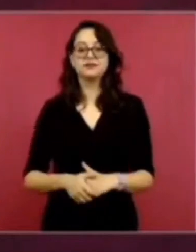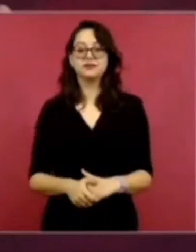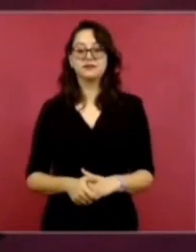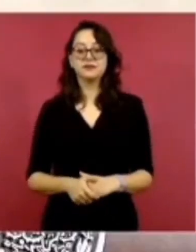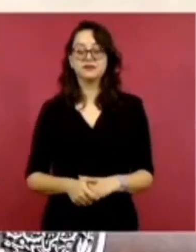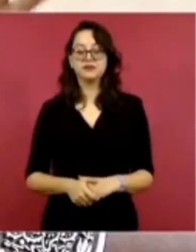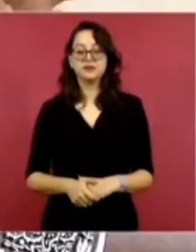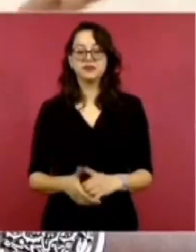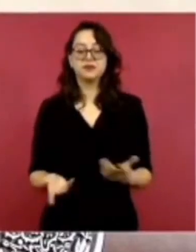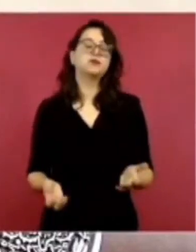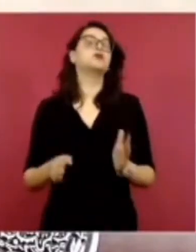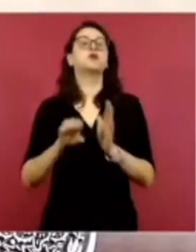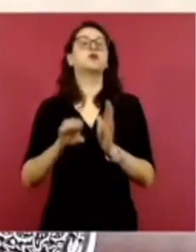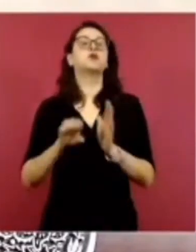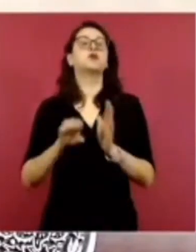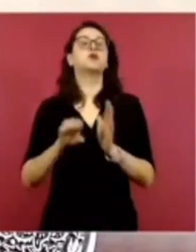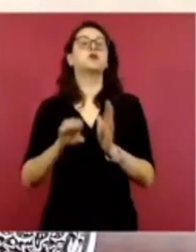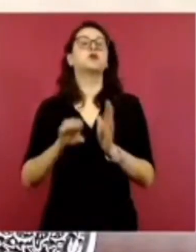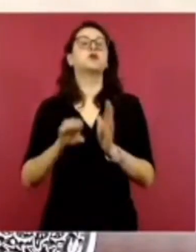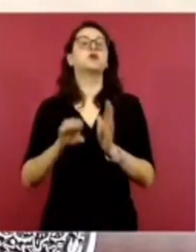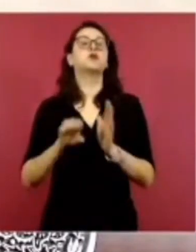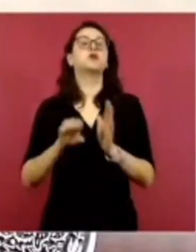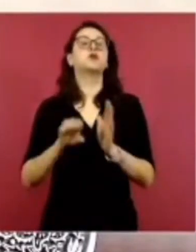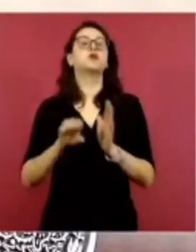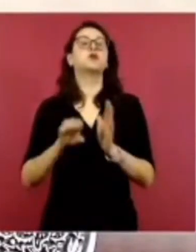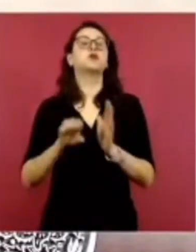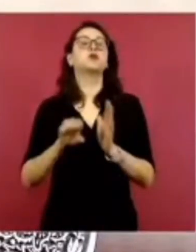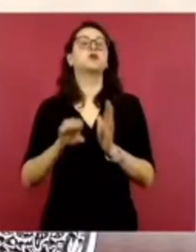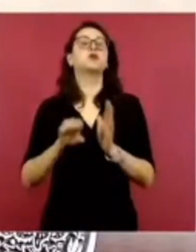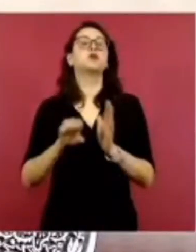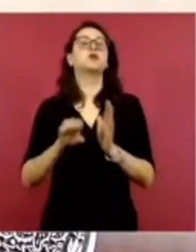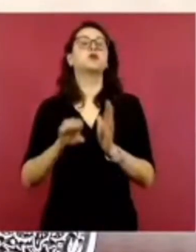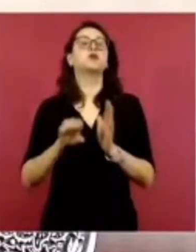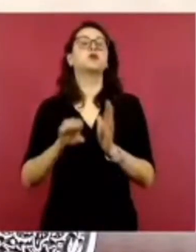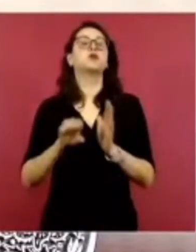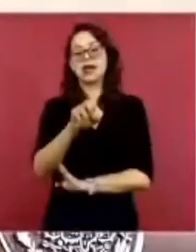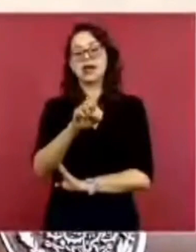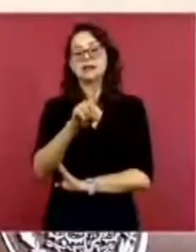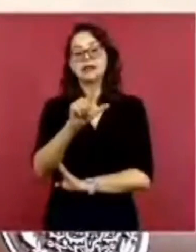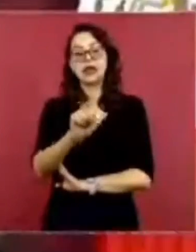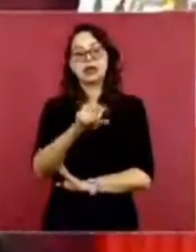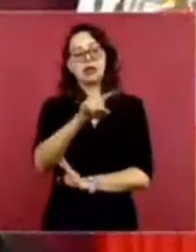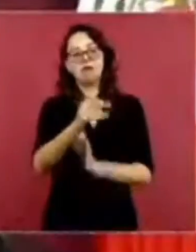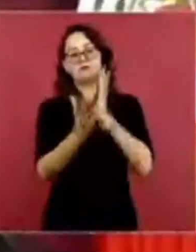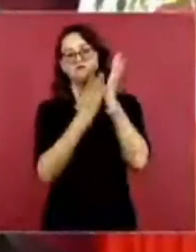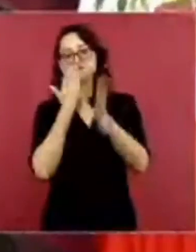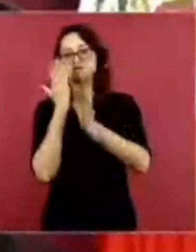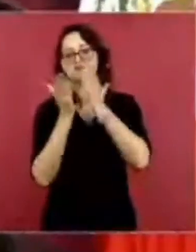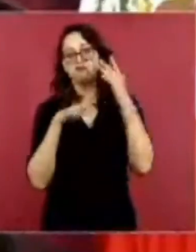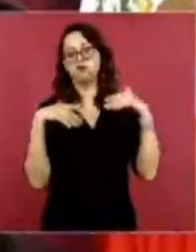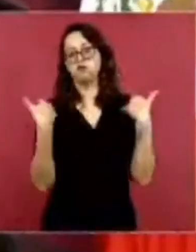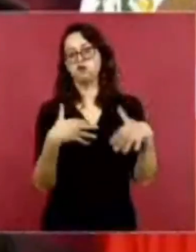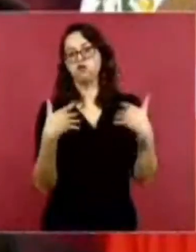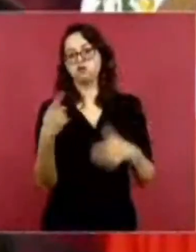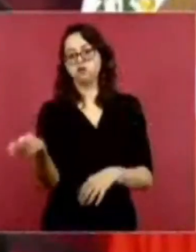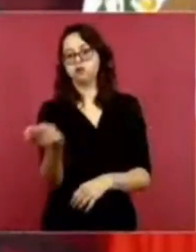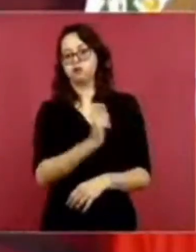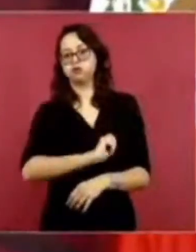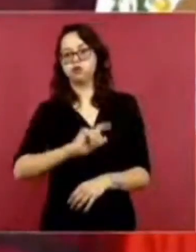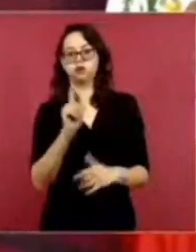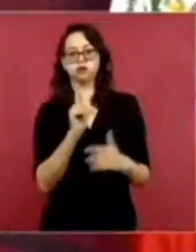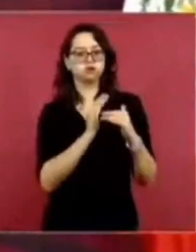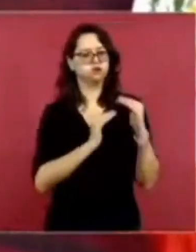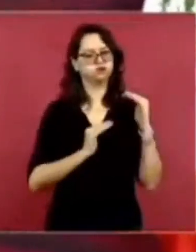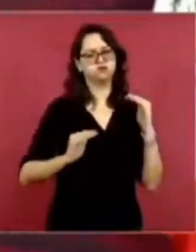Castañeda, por ejemplo, doctor en universidades del